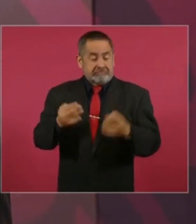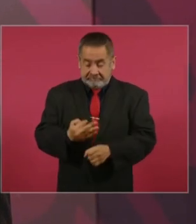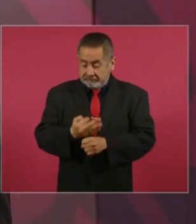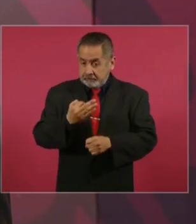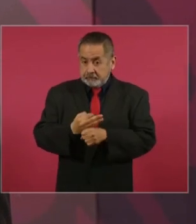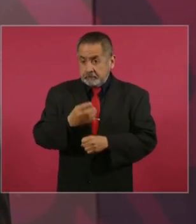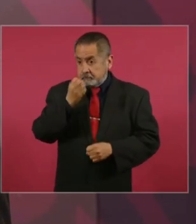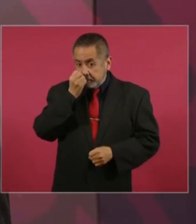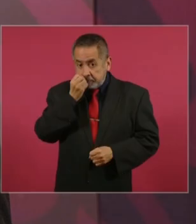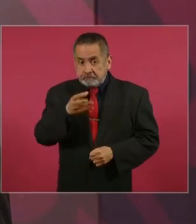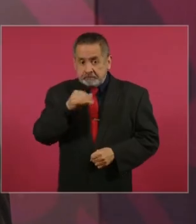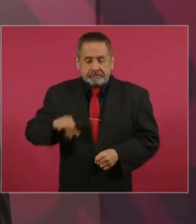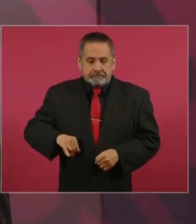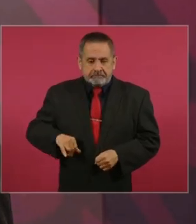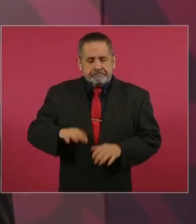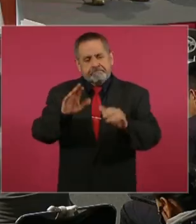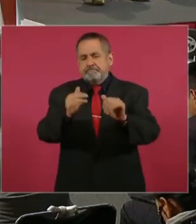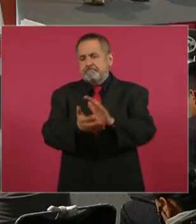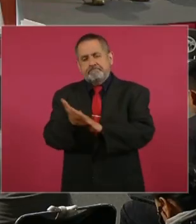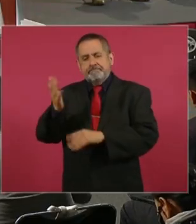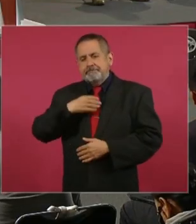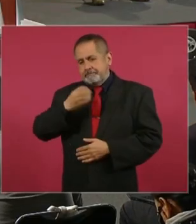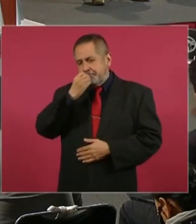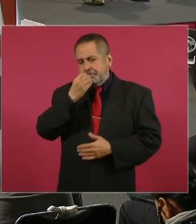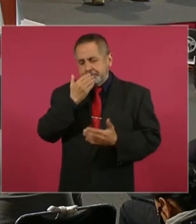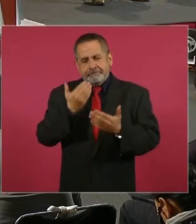interesante. Ya vámonos a asayunar.